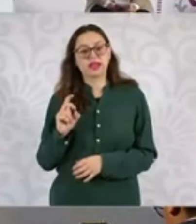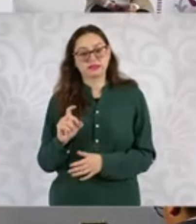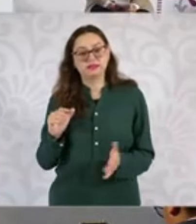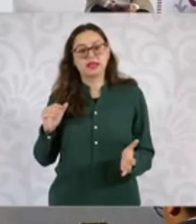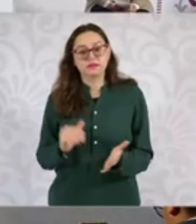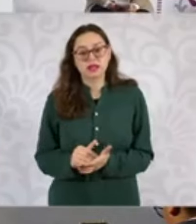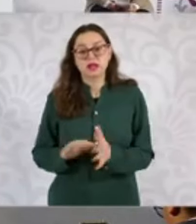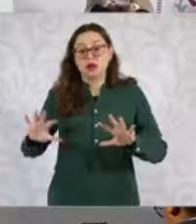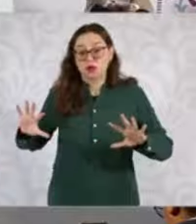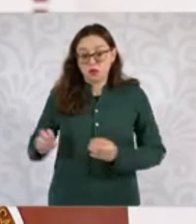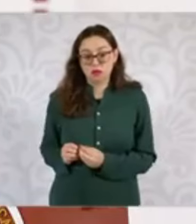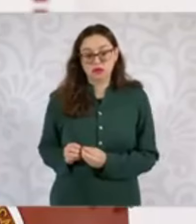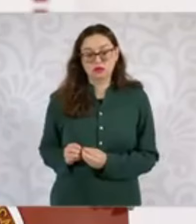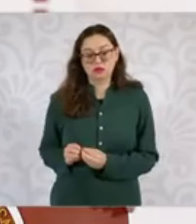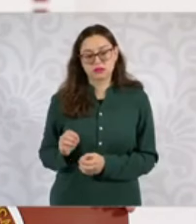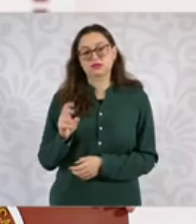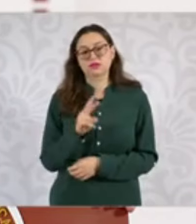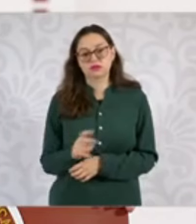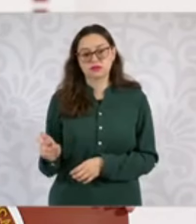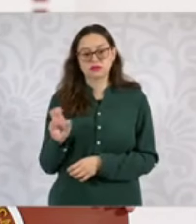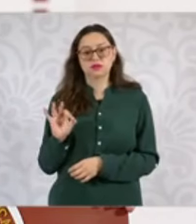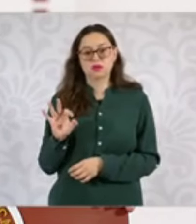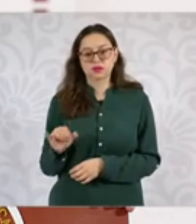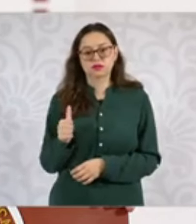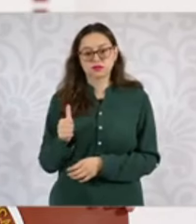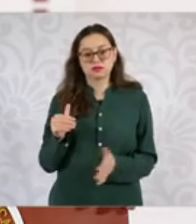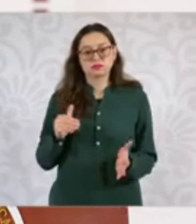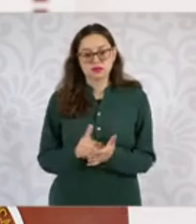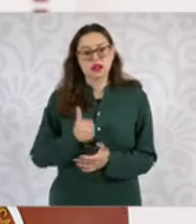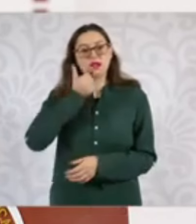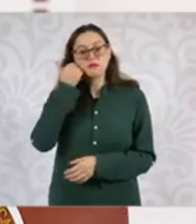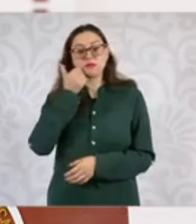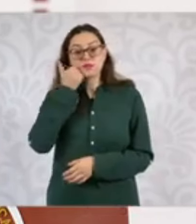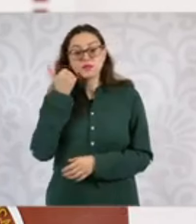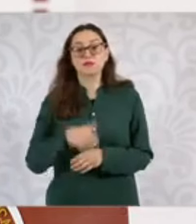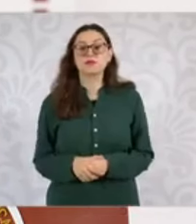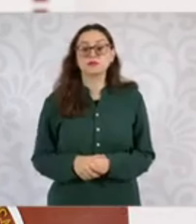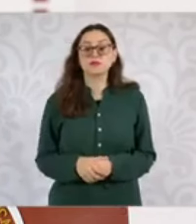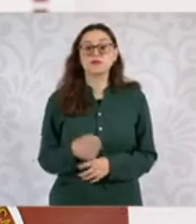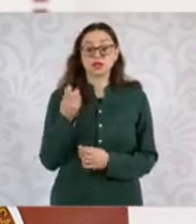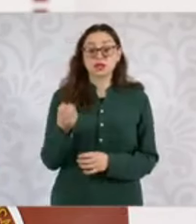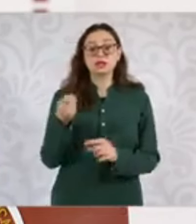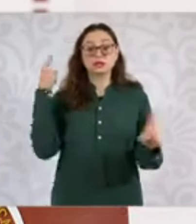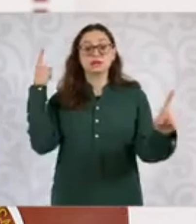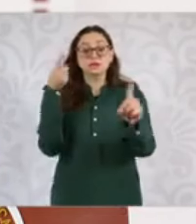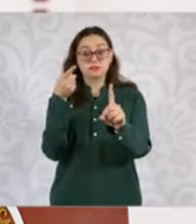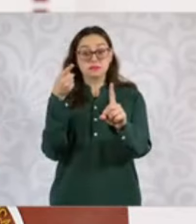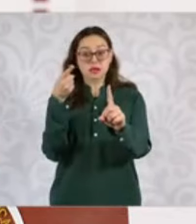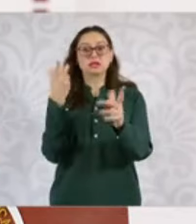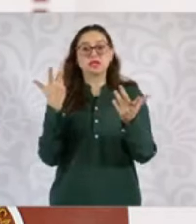Politécnico llegaría a una matrícula de 246 mil. Estas son las metas que se están